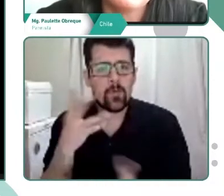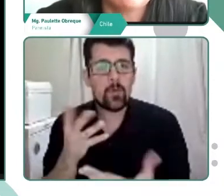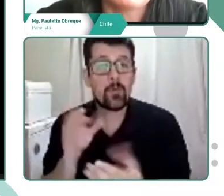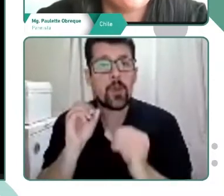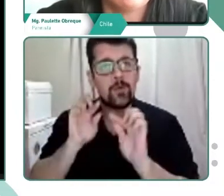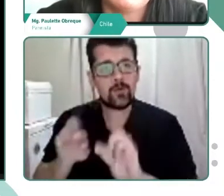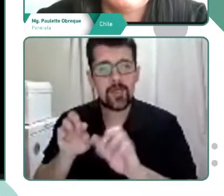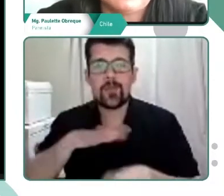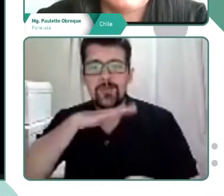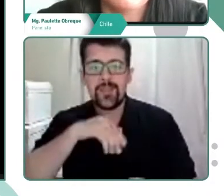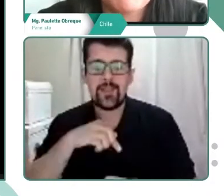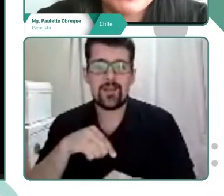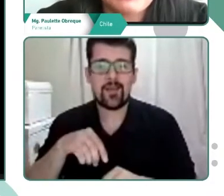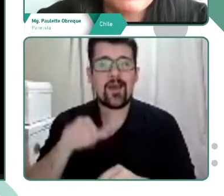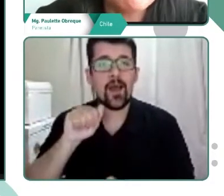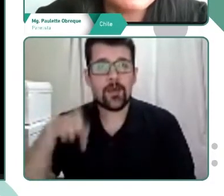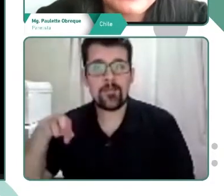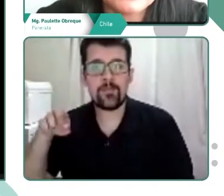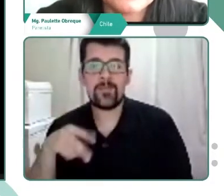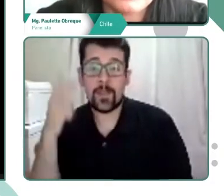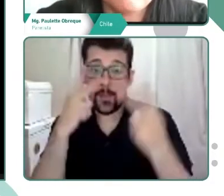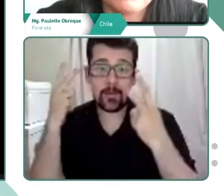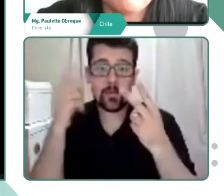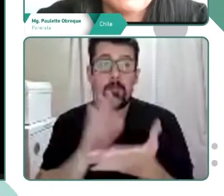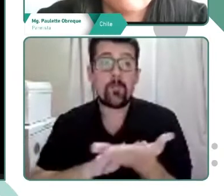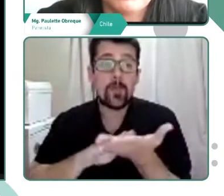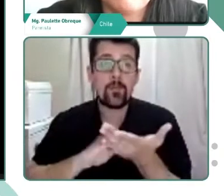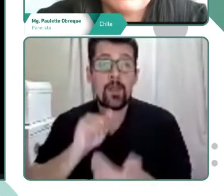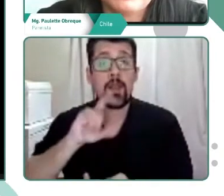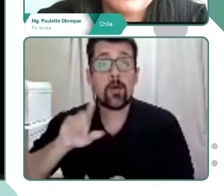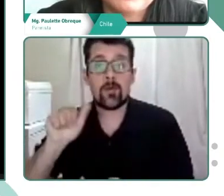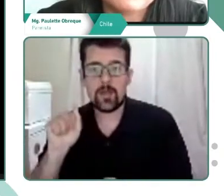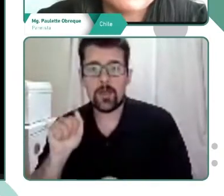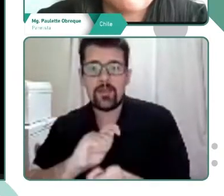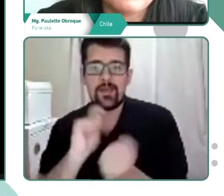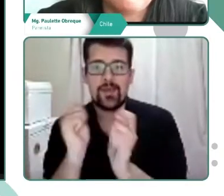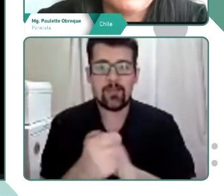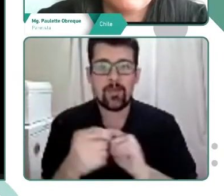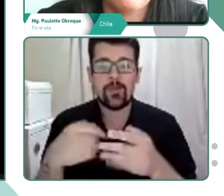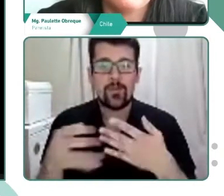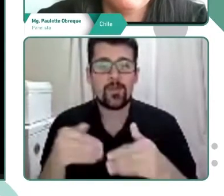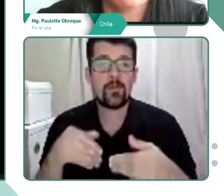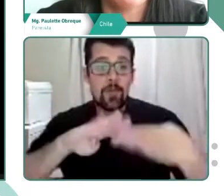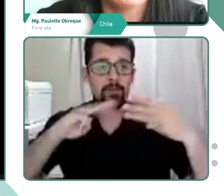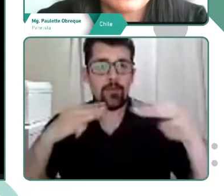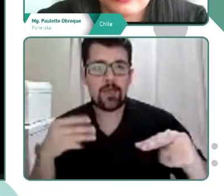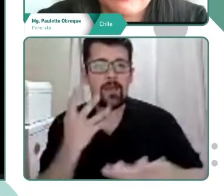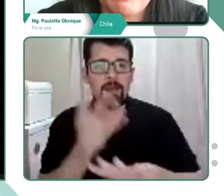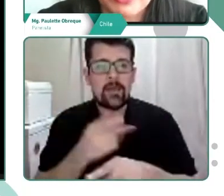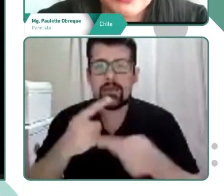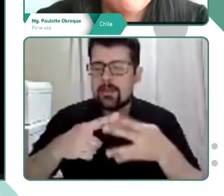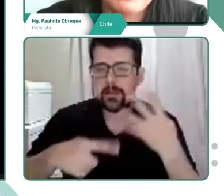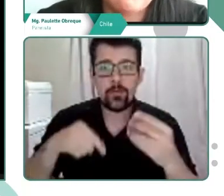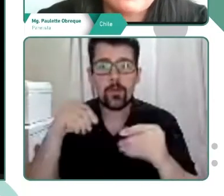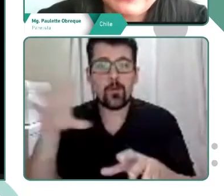la utilización de estas plataformas digitales. El aula invertida se trata de un modelo pedagógico, ¿verdad?, en el que se trabajan diferentes contenidos fuera del